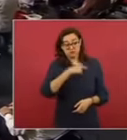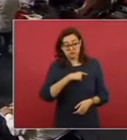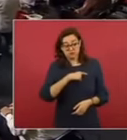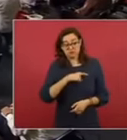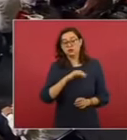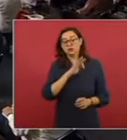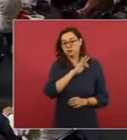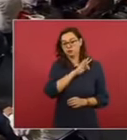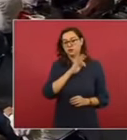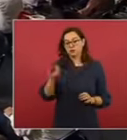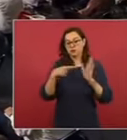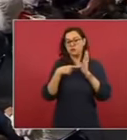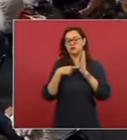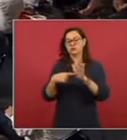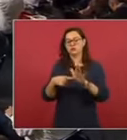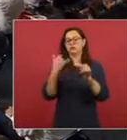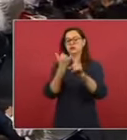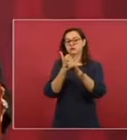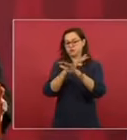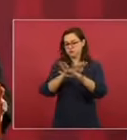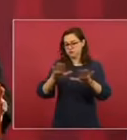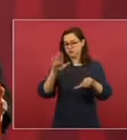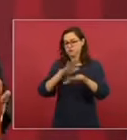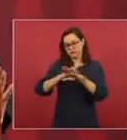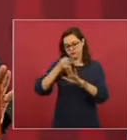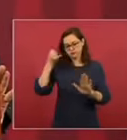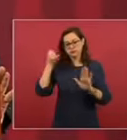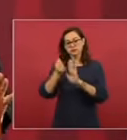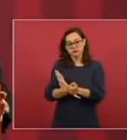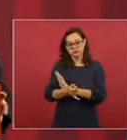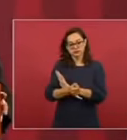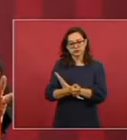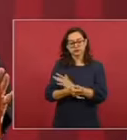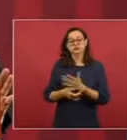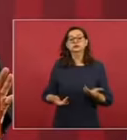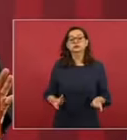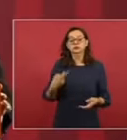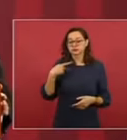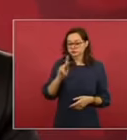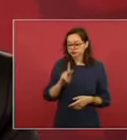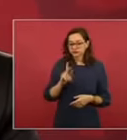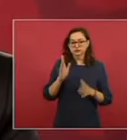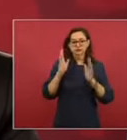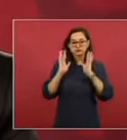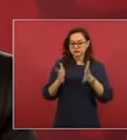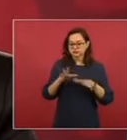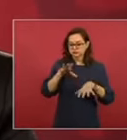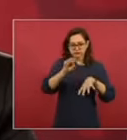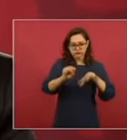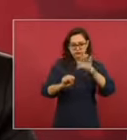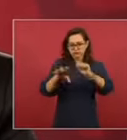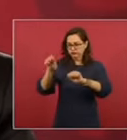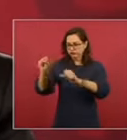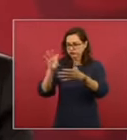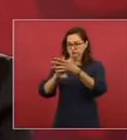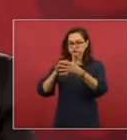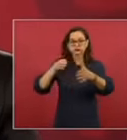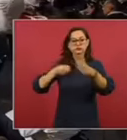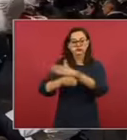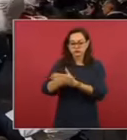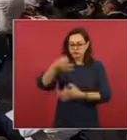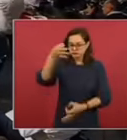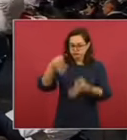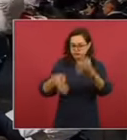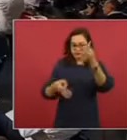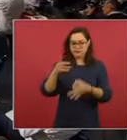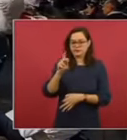amplio, pero sí decirle que todos los detenidos ya están vinculados a proceso penal y que no habrá impunidad en este caso. ¿Hubo